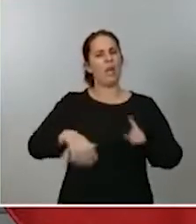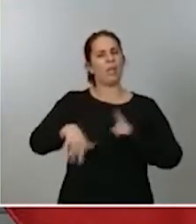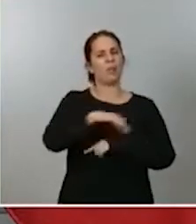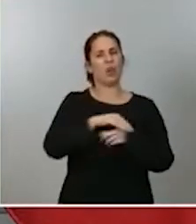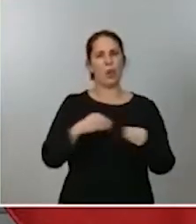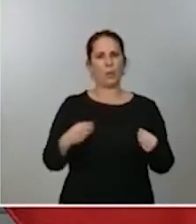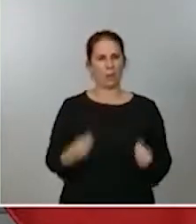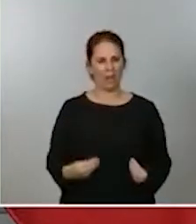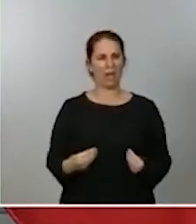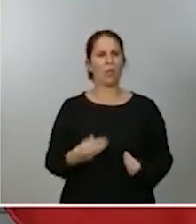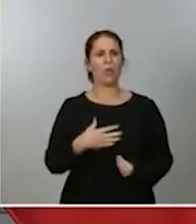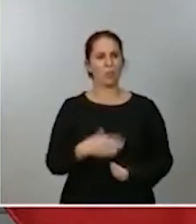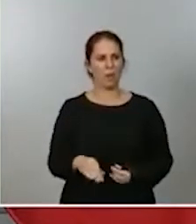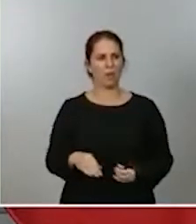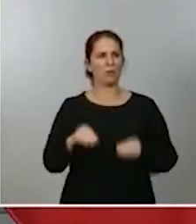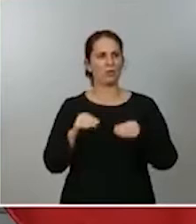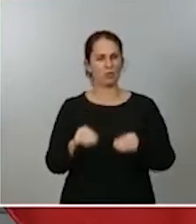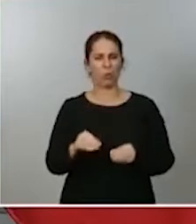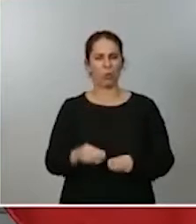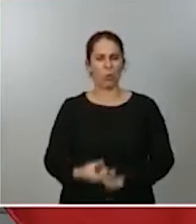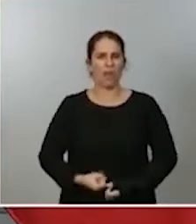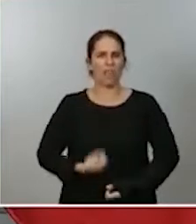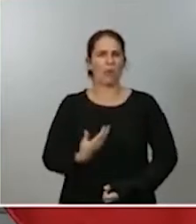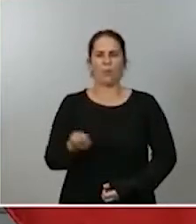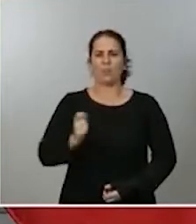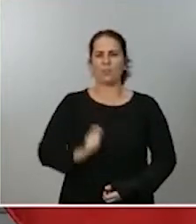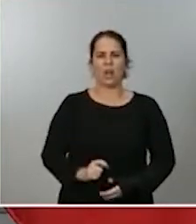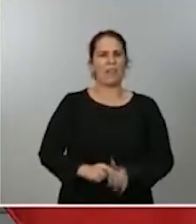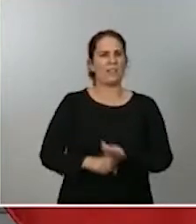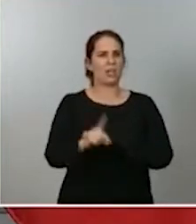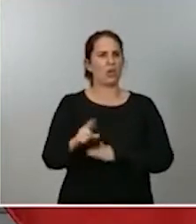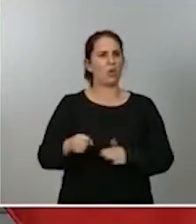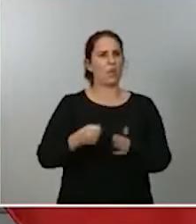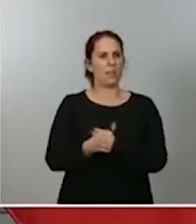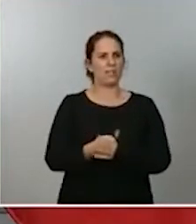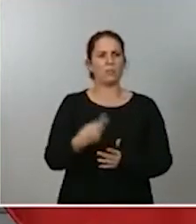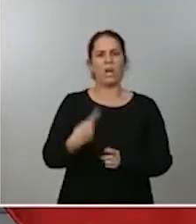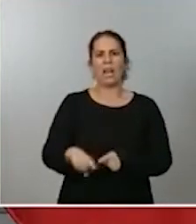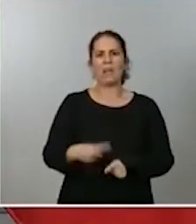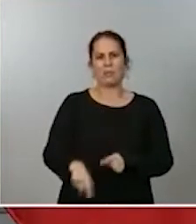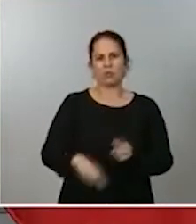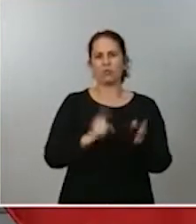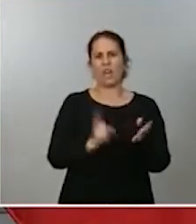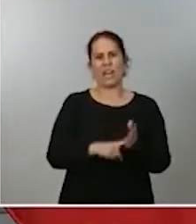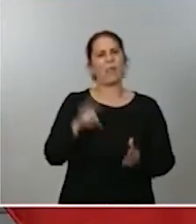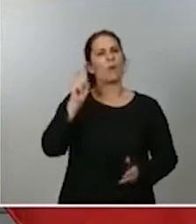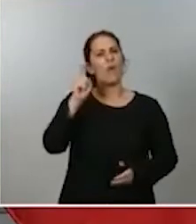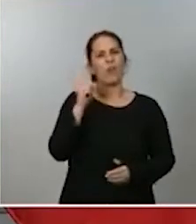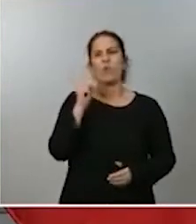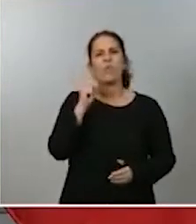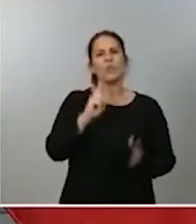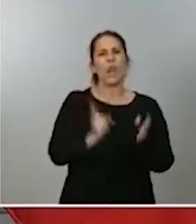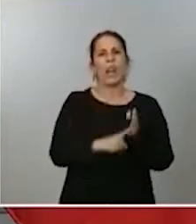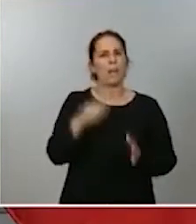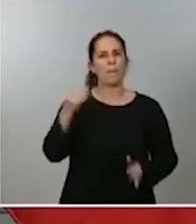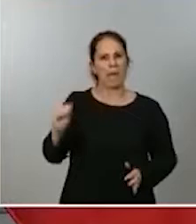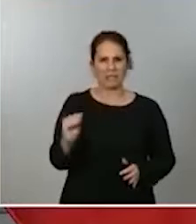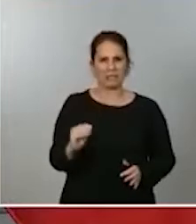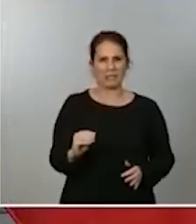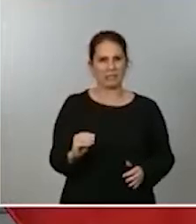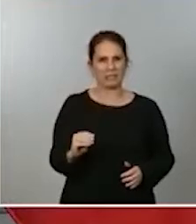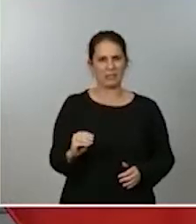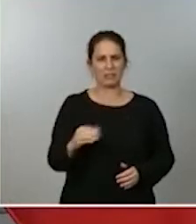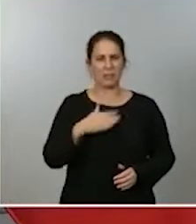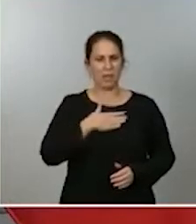desarrollar el máximo de su vocación profesional, yo creo que son elementos, una ley de educación no es una ley más en la agenda del Ejecutivo,